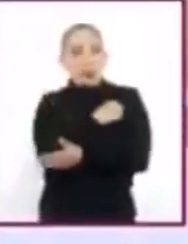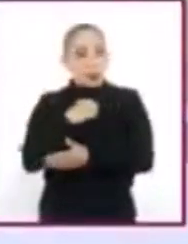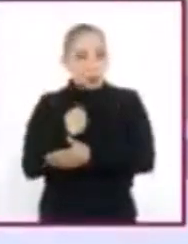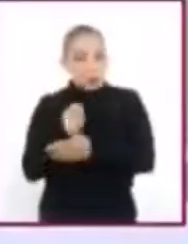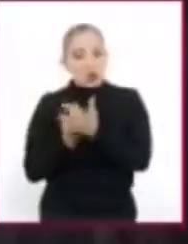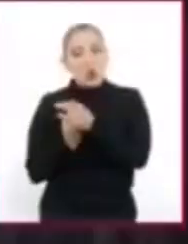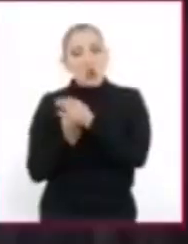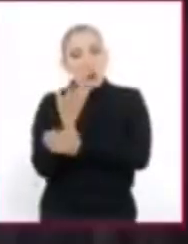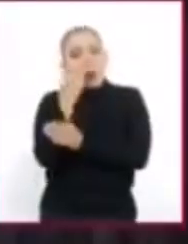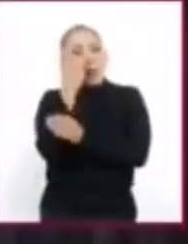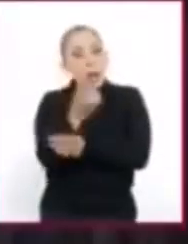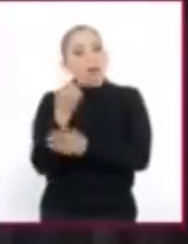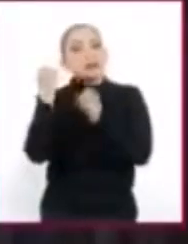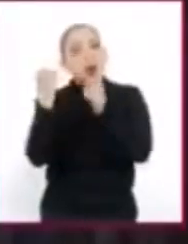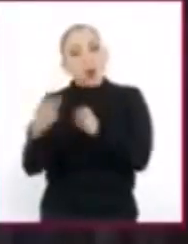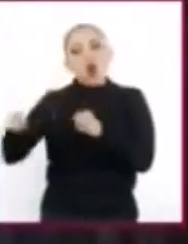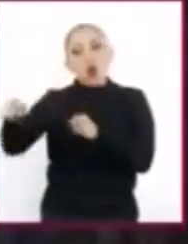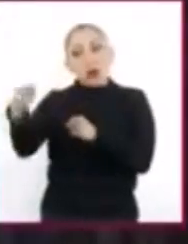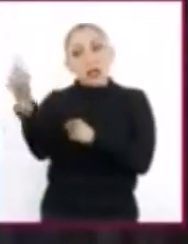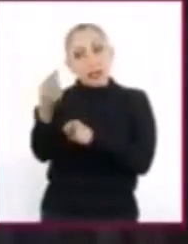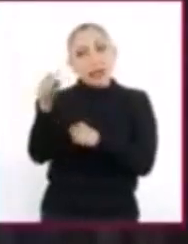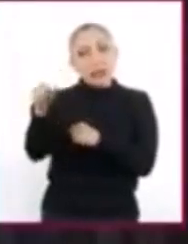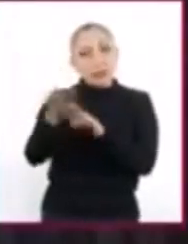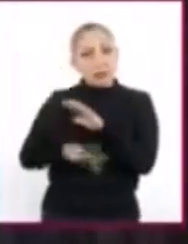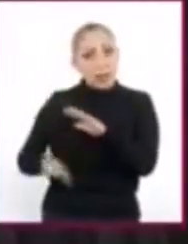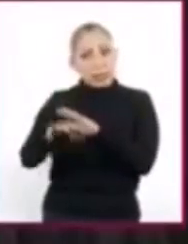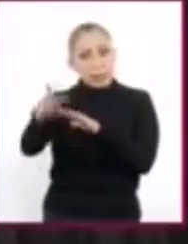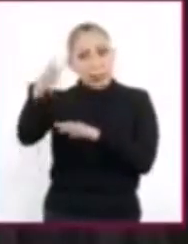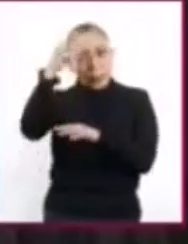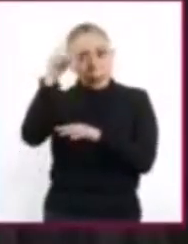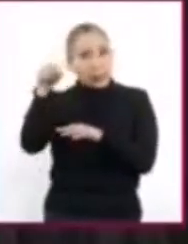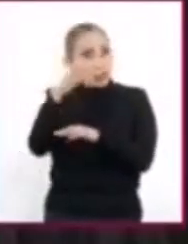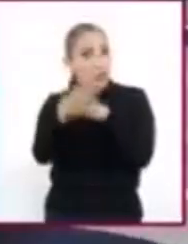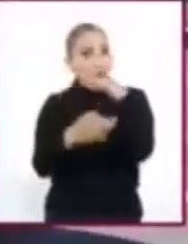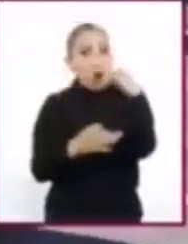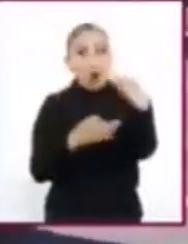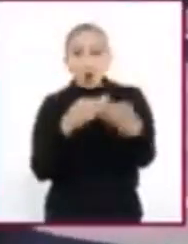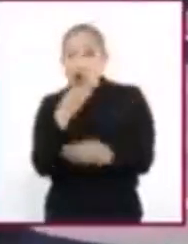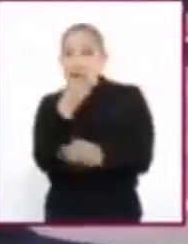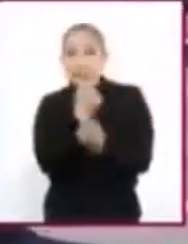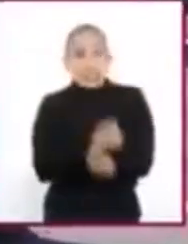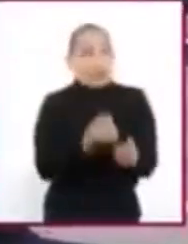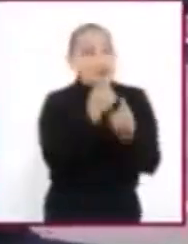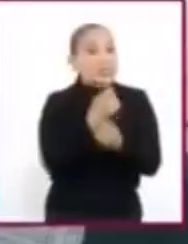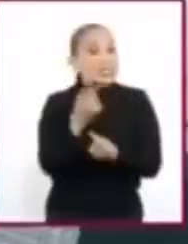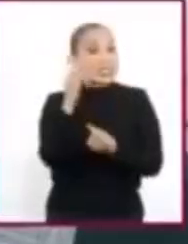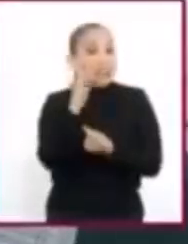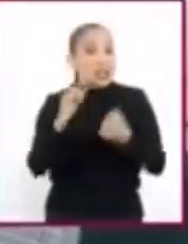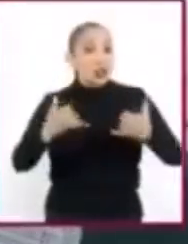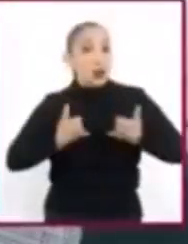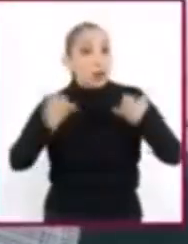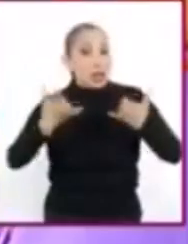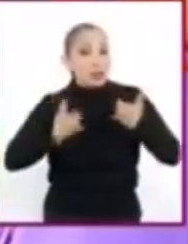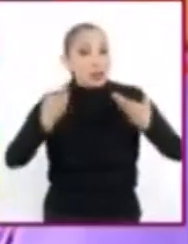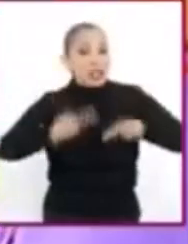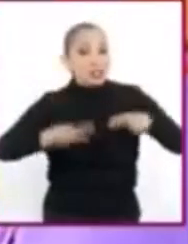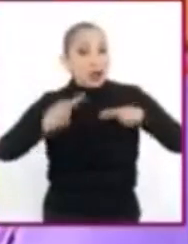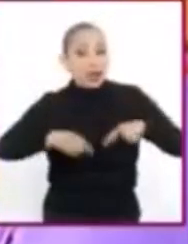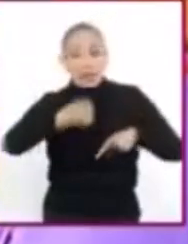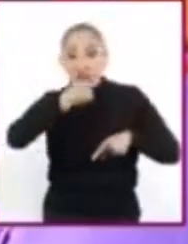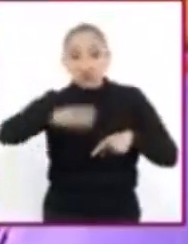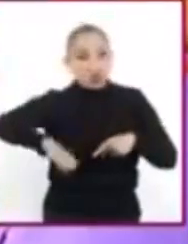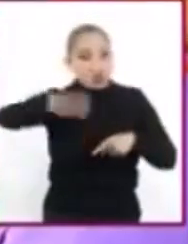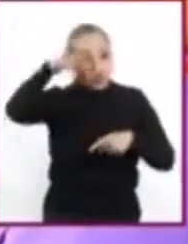renovado para garantizar que las necesidades básicas de aprendizaje de todos, niños y niñas, jóvenes y personas de edad